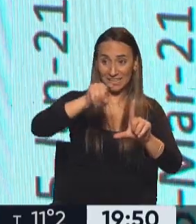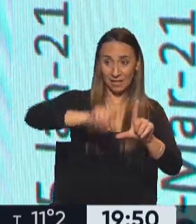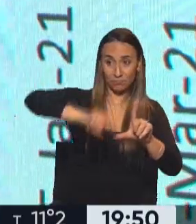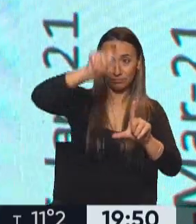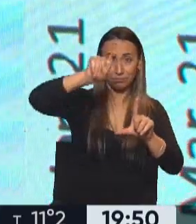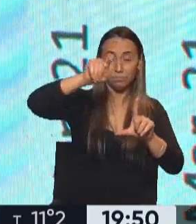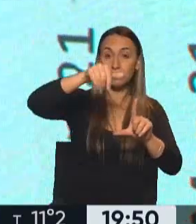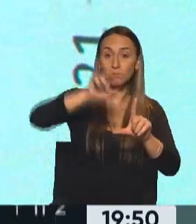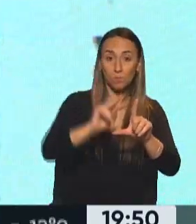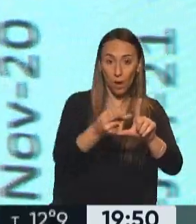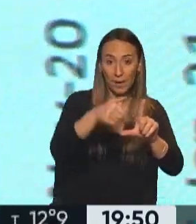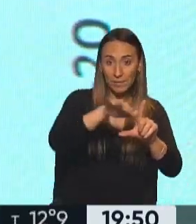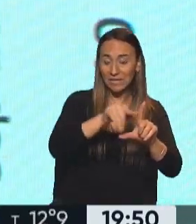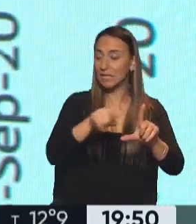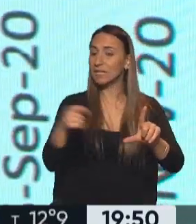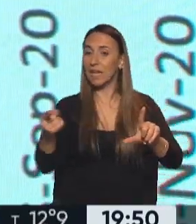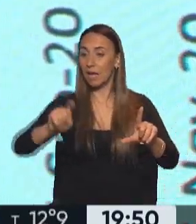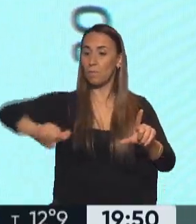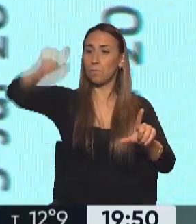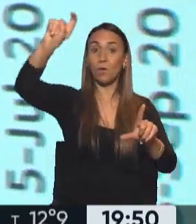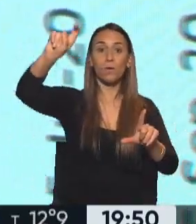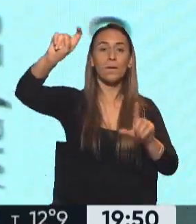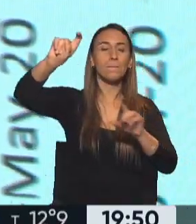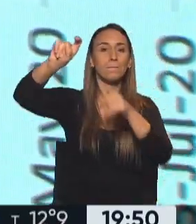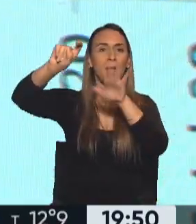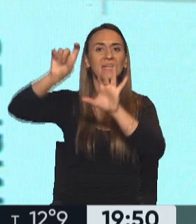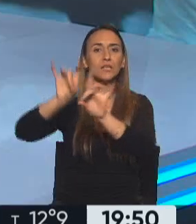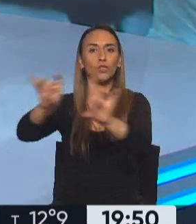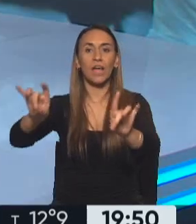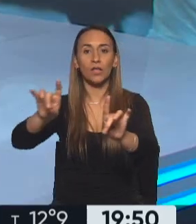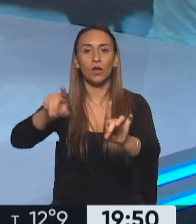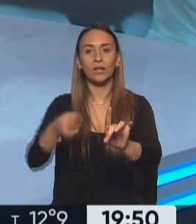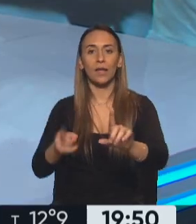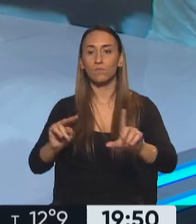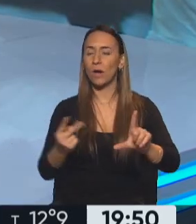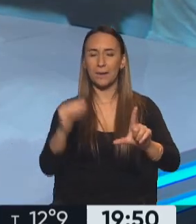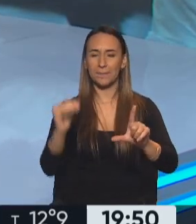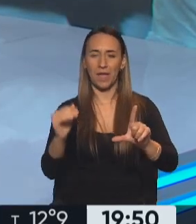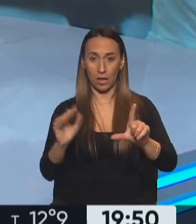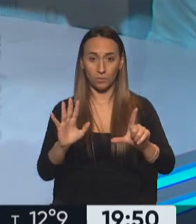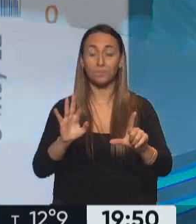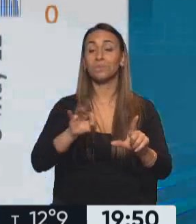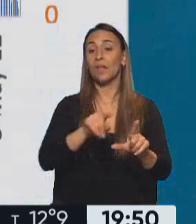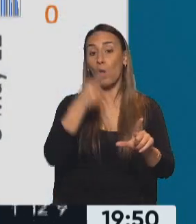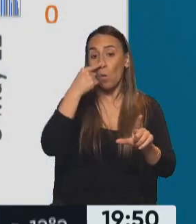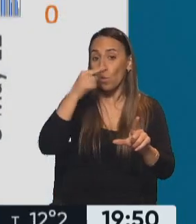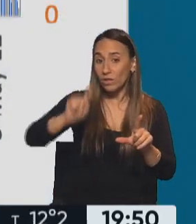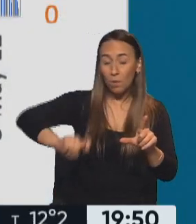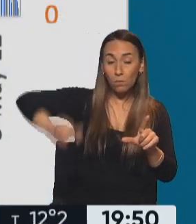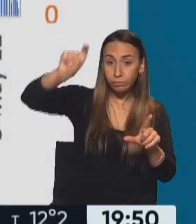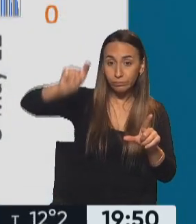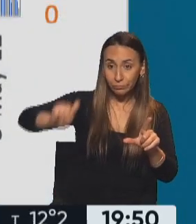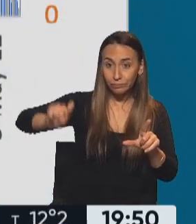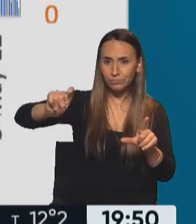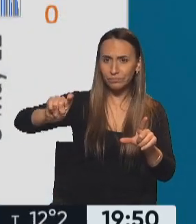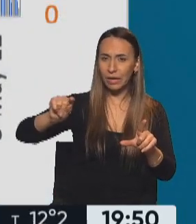mortalidad con respecto al último que tuvo más infectados. Sí, está muy claro. O sea, y ahora vemos que la mortalidad en el último es